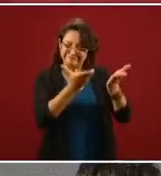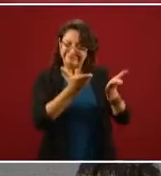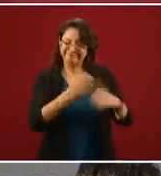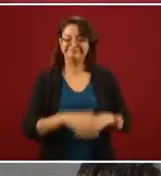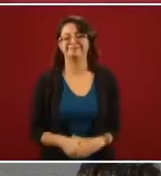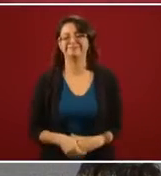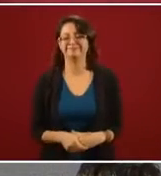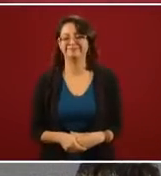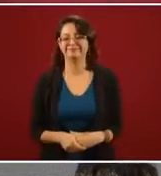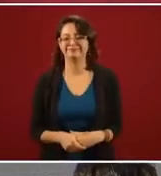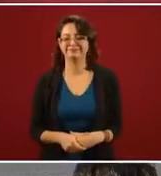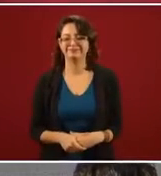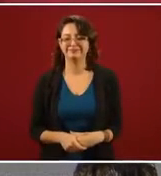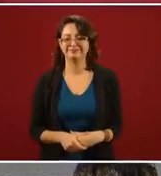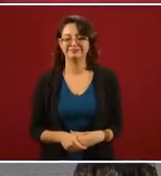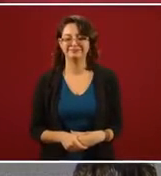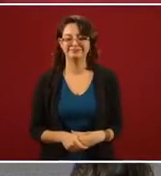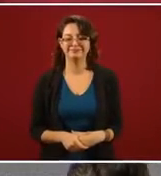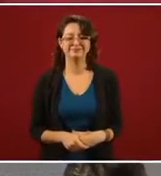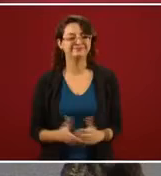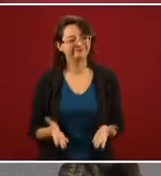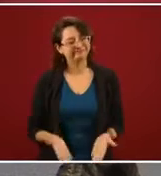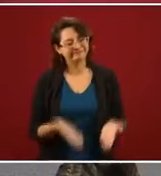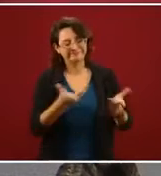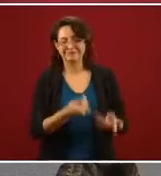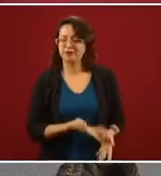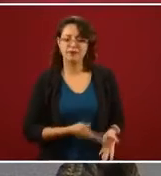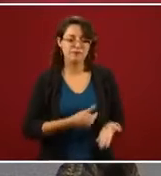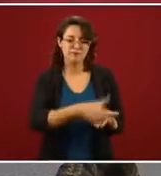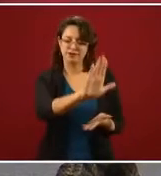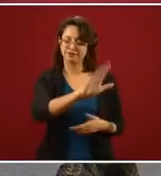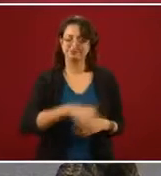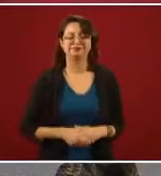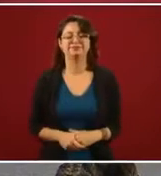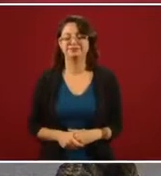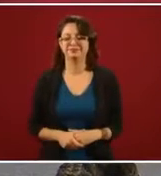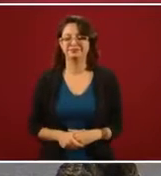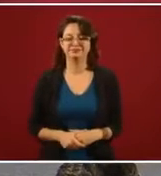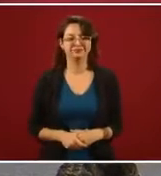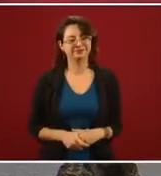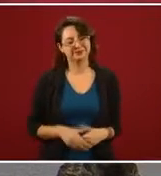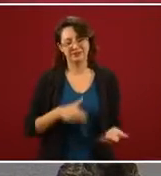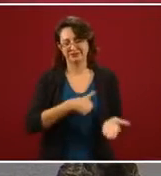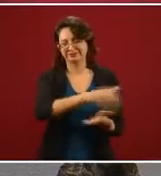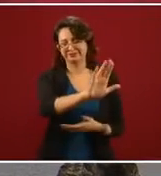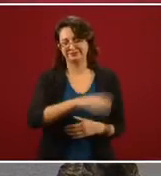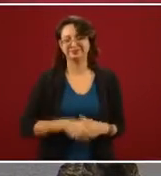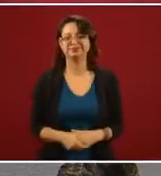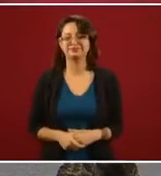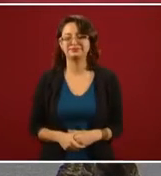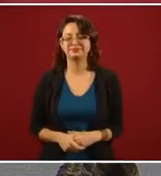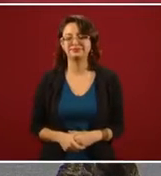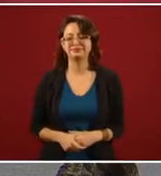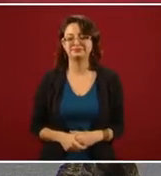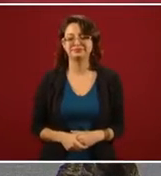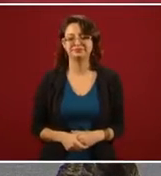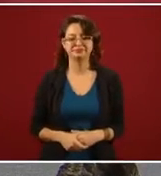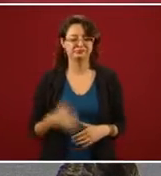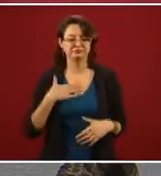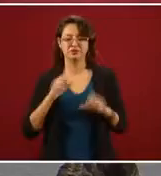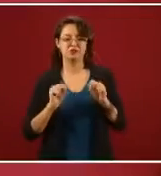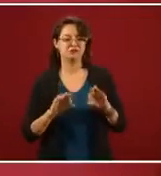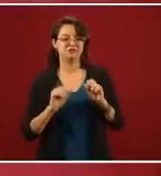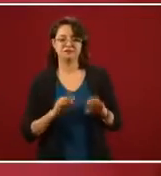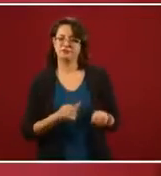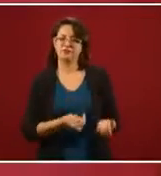de retirarse, sálgase de mi oficina.